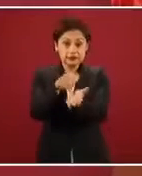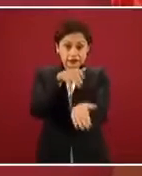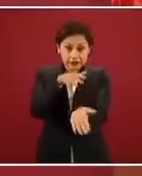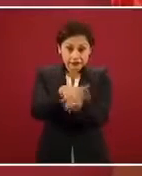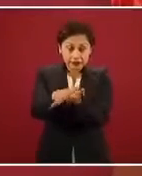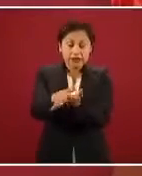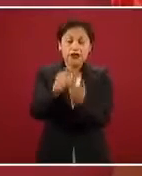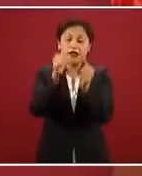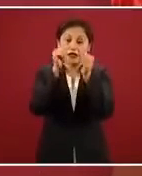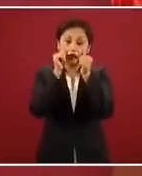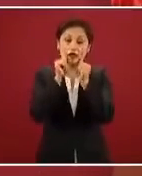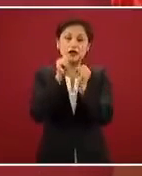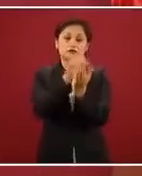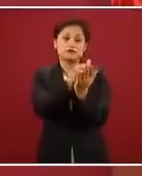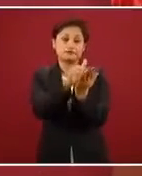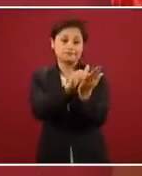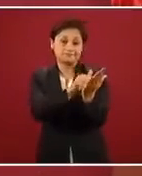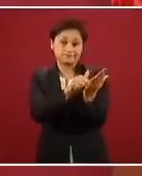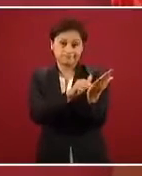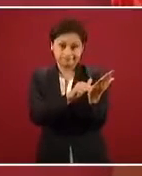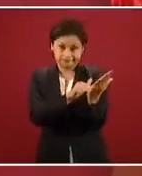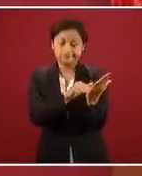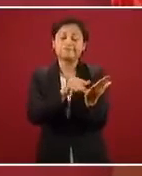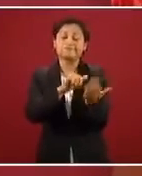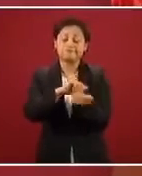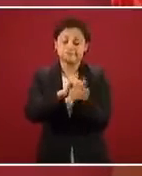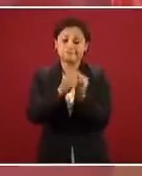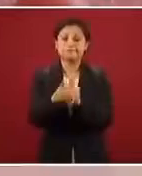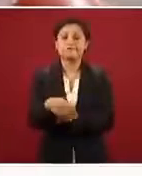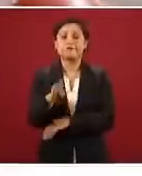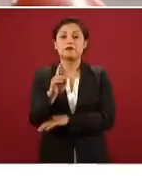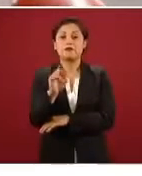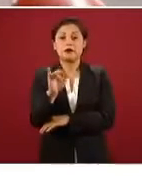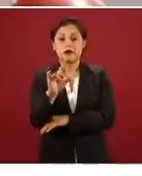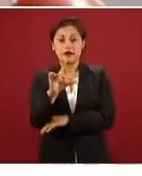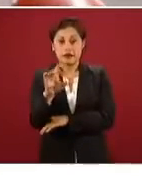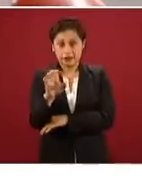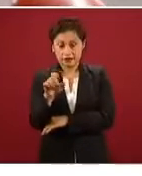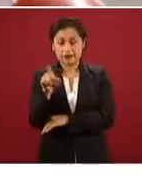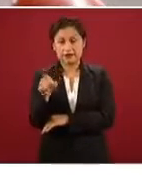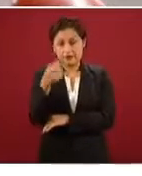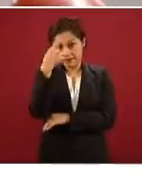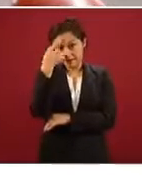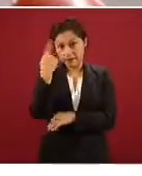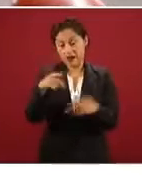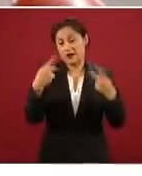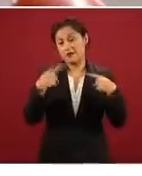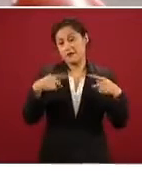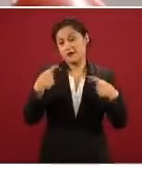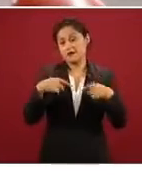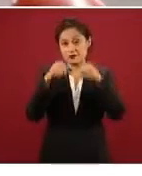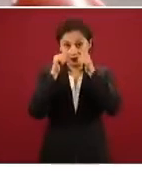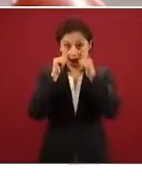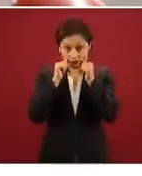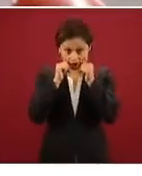para las personas con alguna discapacidad visual. En